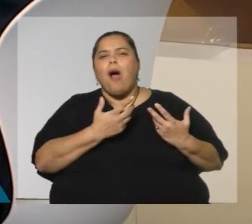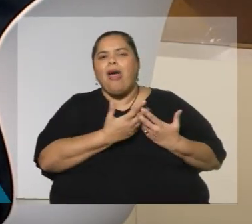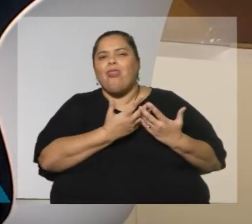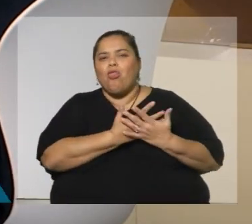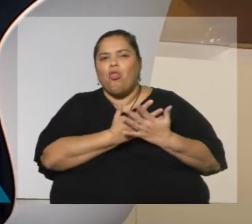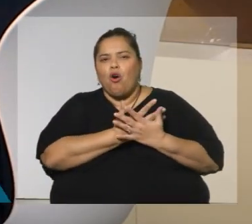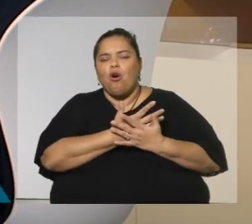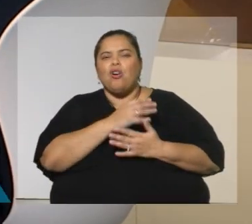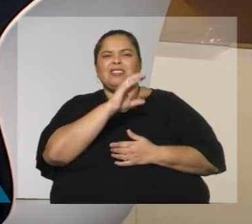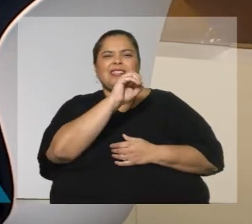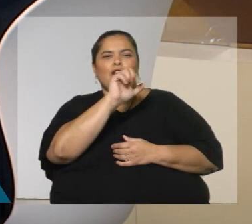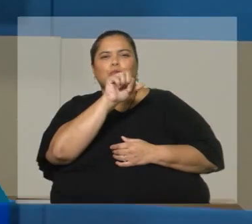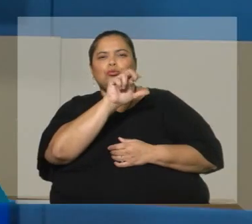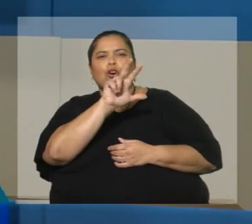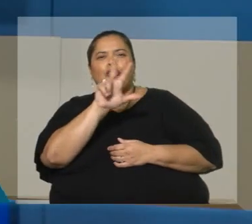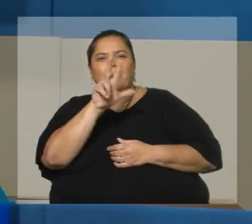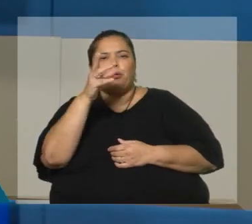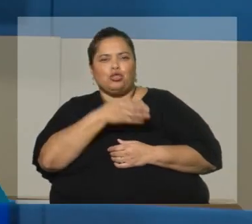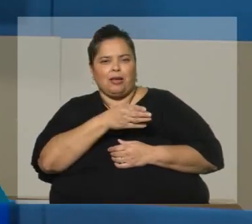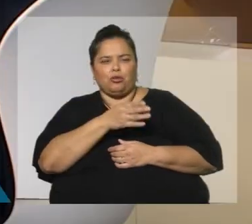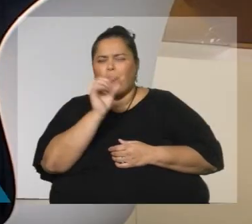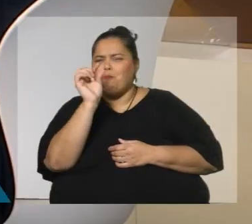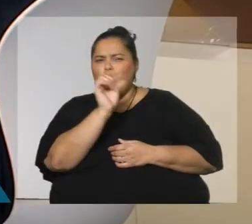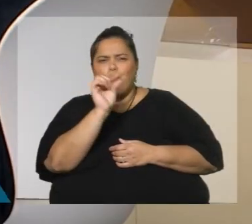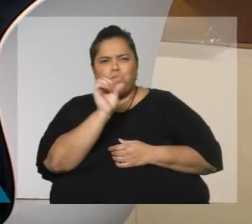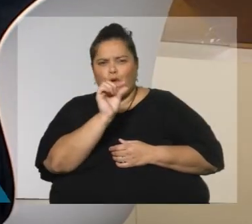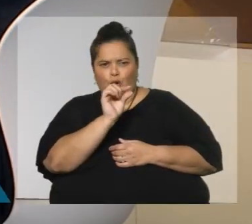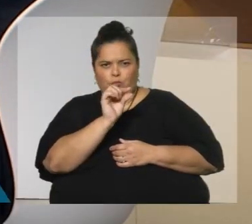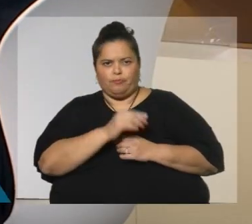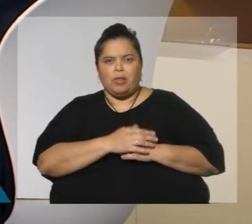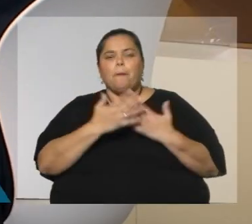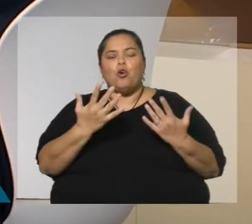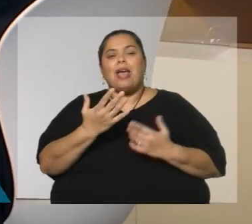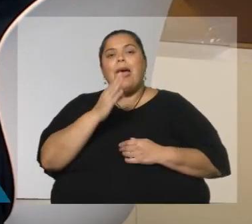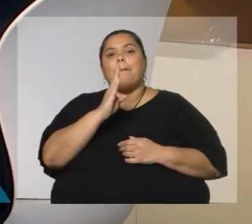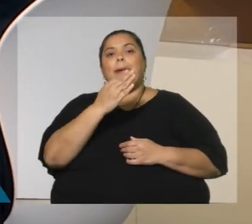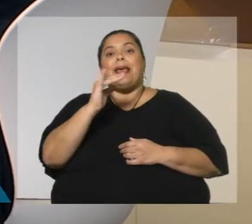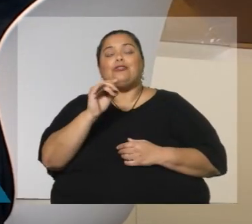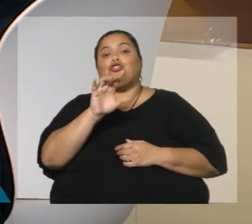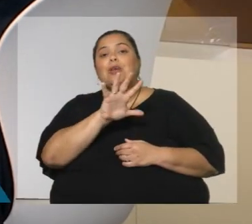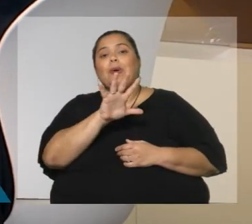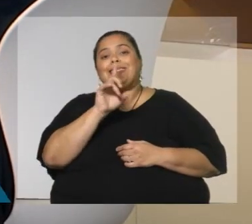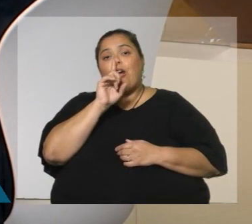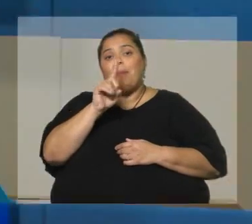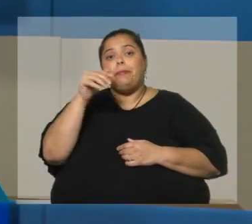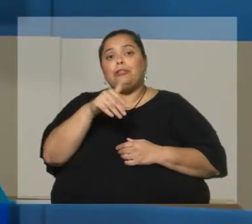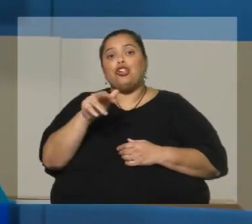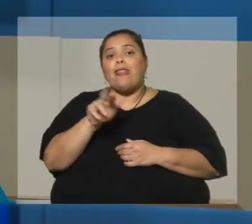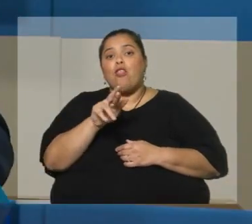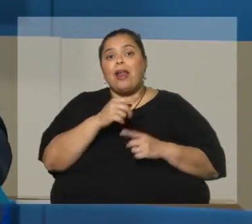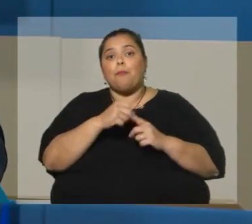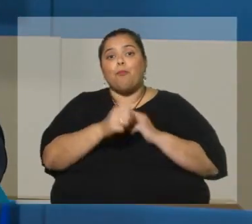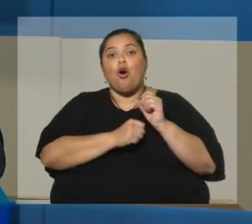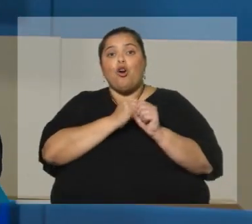Depende, no, depende, depende el momento. El PIB son 55 mil millones de dólares más o menos. pero bueno, es decir, pero cuando